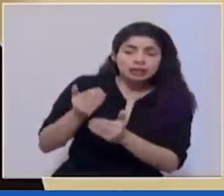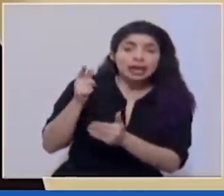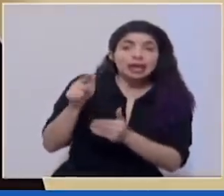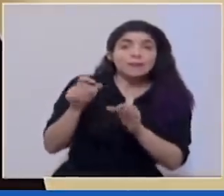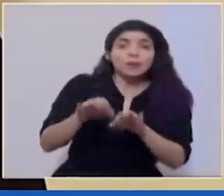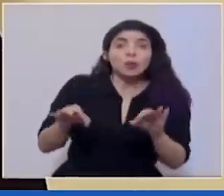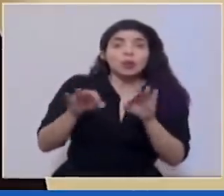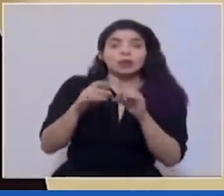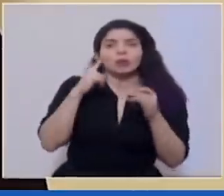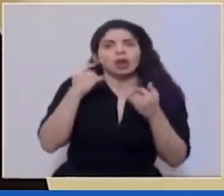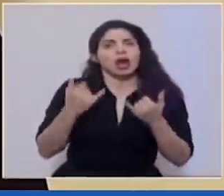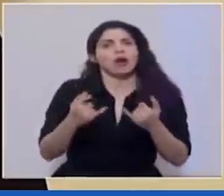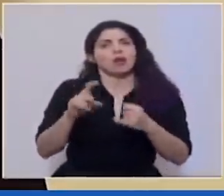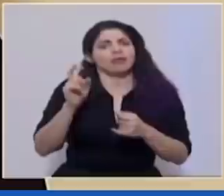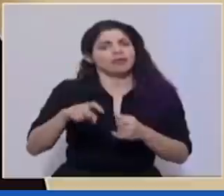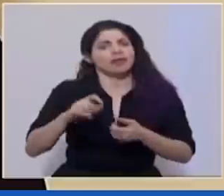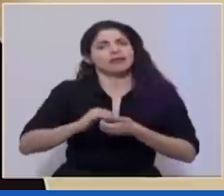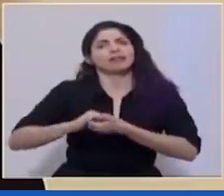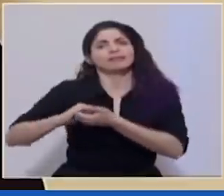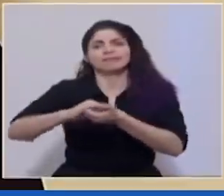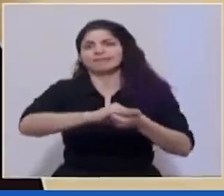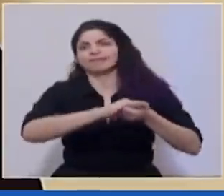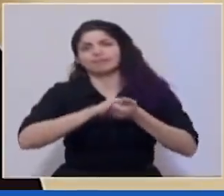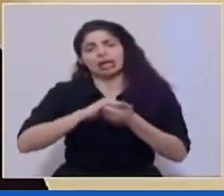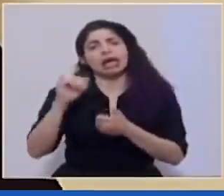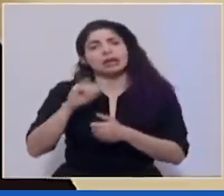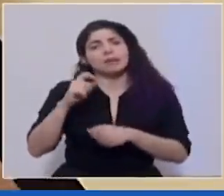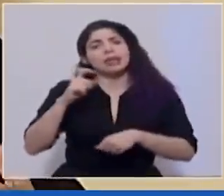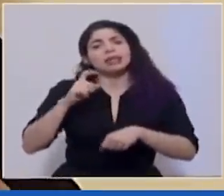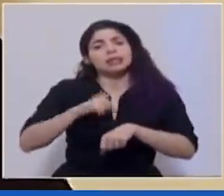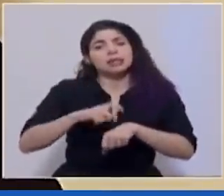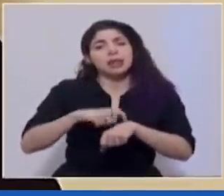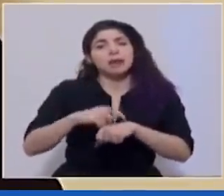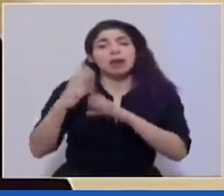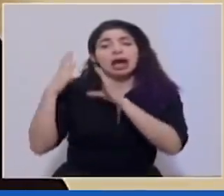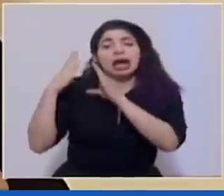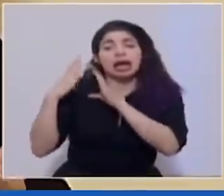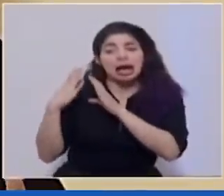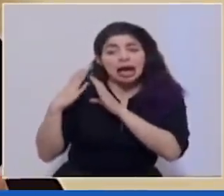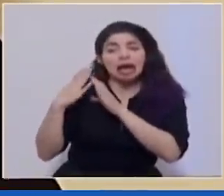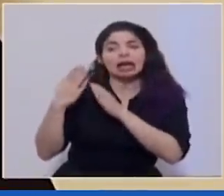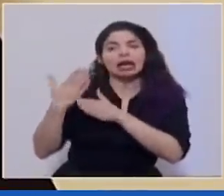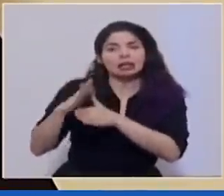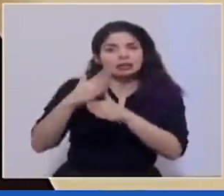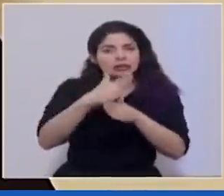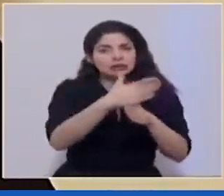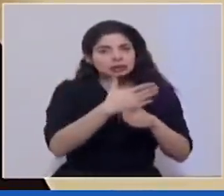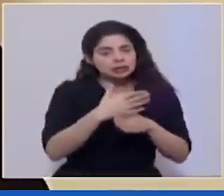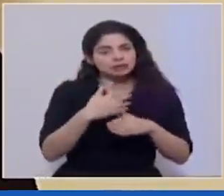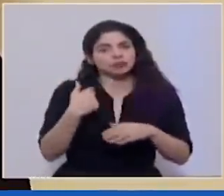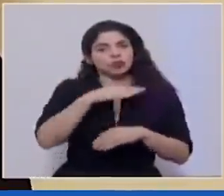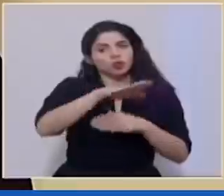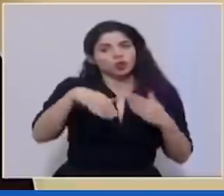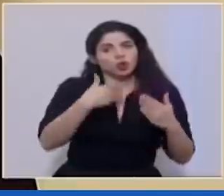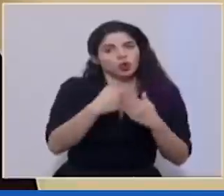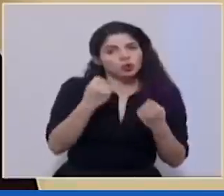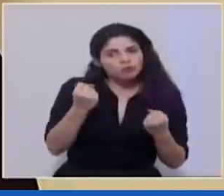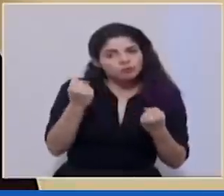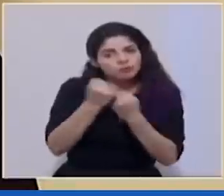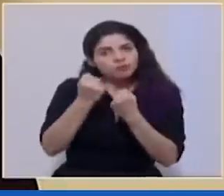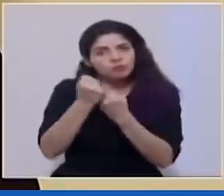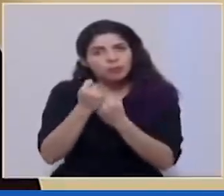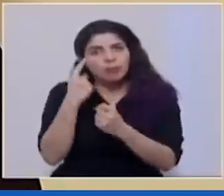tiempo de solidaridad y también es tiempo de distribuir las cargas y asumir cada uno de nosotros aportes para poder